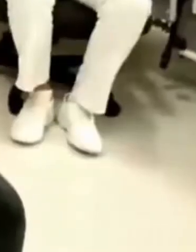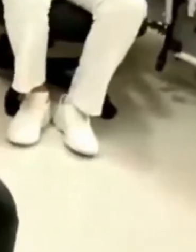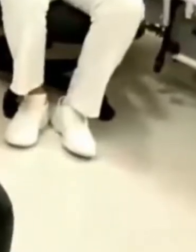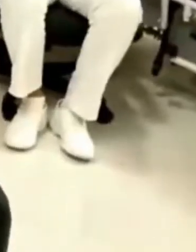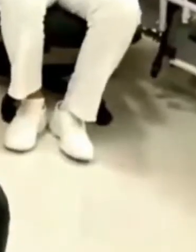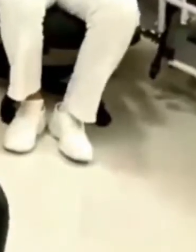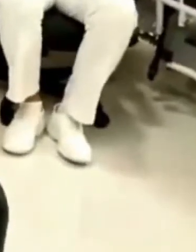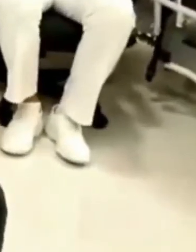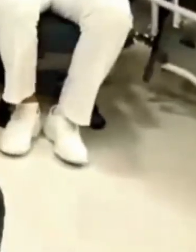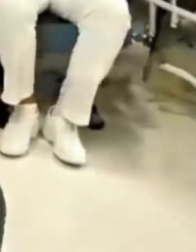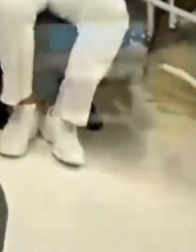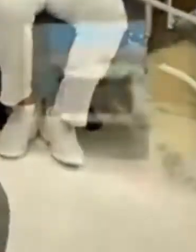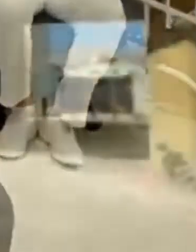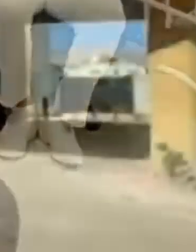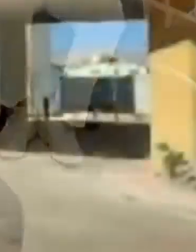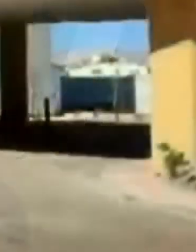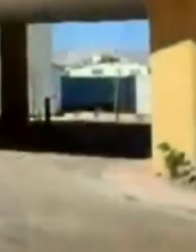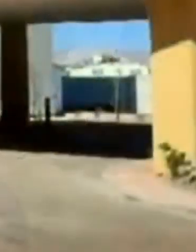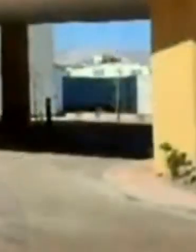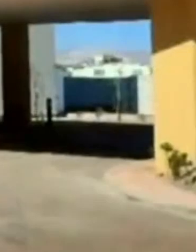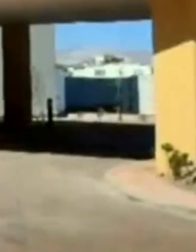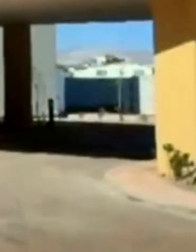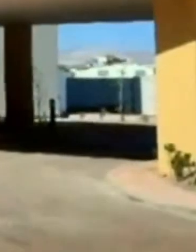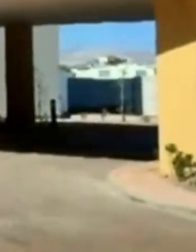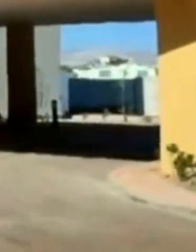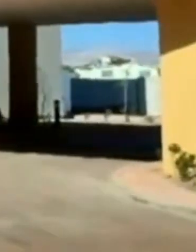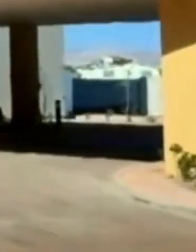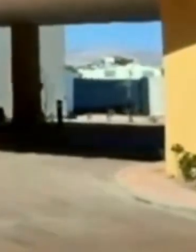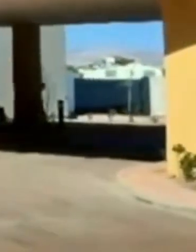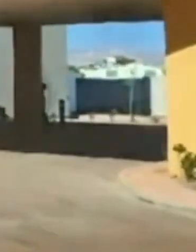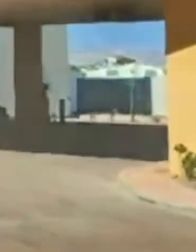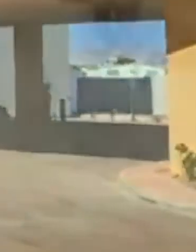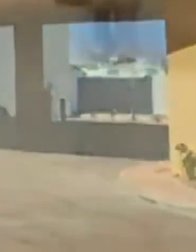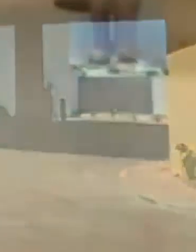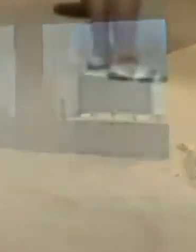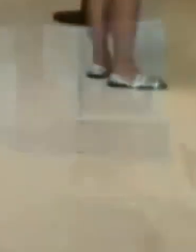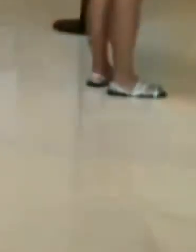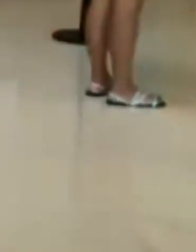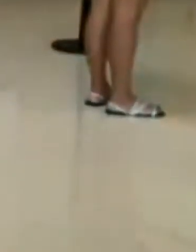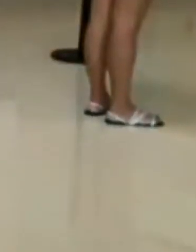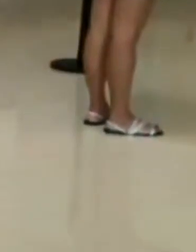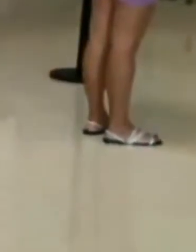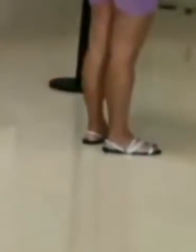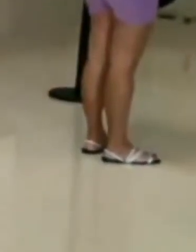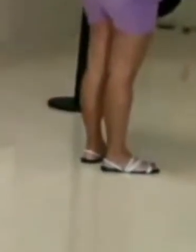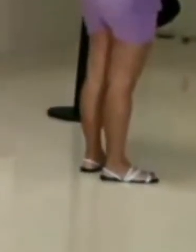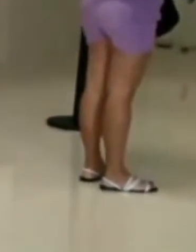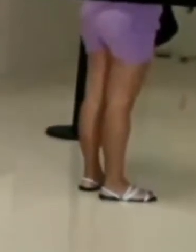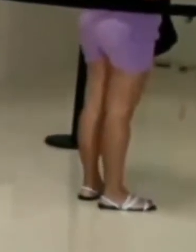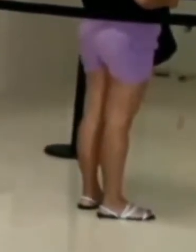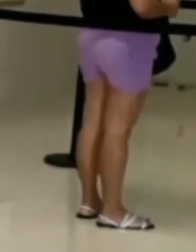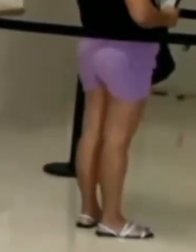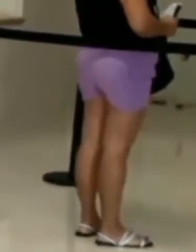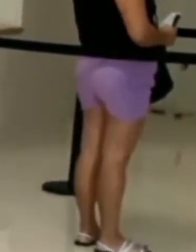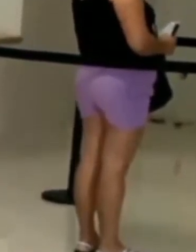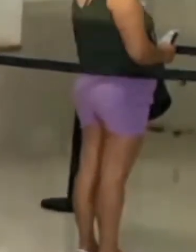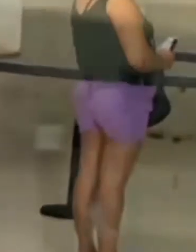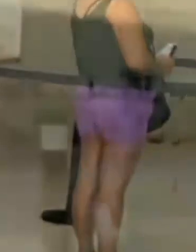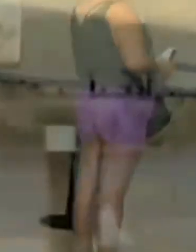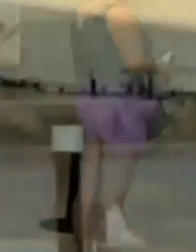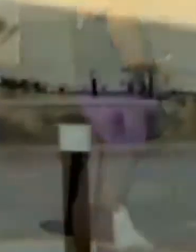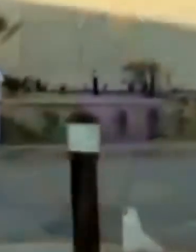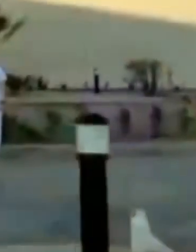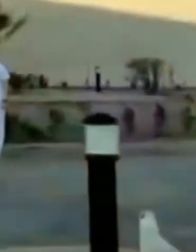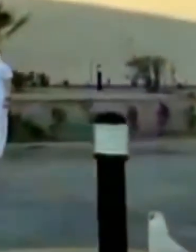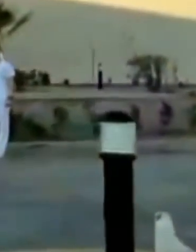con el instituto y gracias por abrir estos espacios para estar un poquito menos saturados, que la atención sea